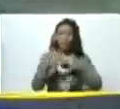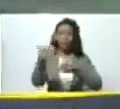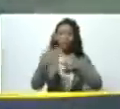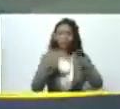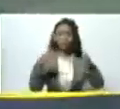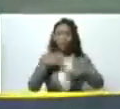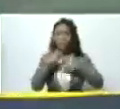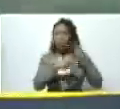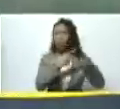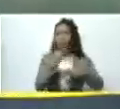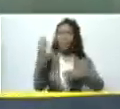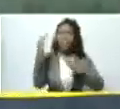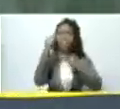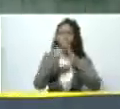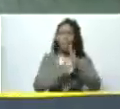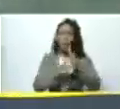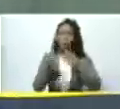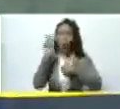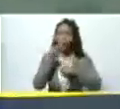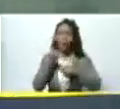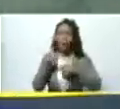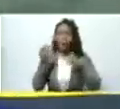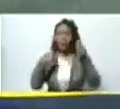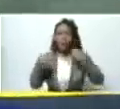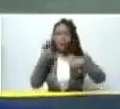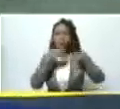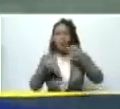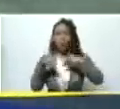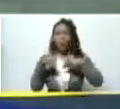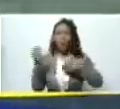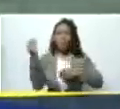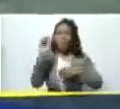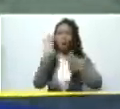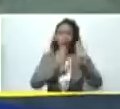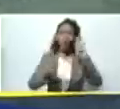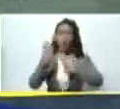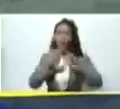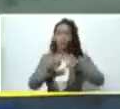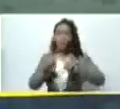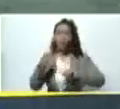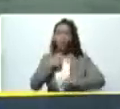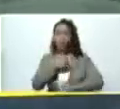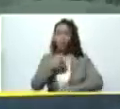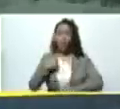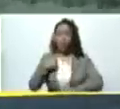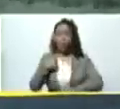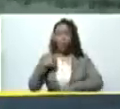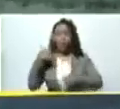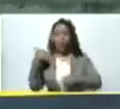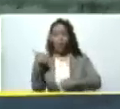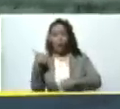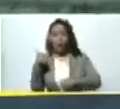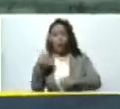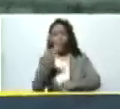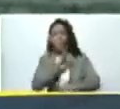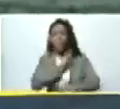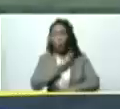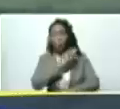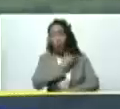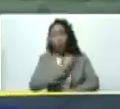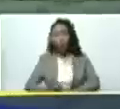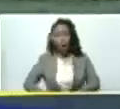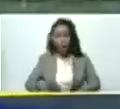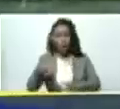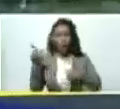menos uso de agroquímico mayor uso de biológico pero quiero que sea José como dice usted mismo presidente